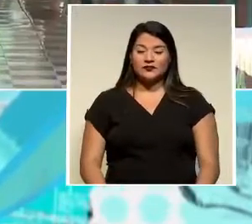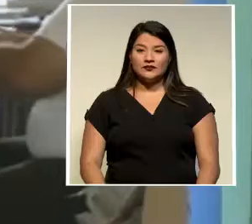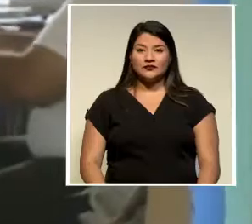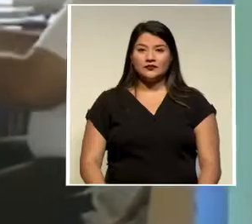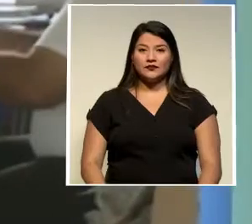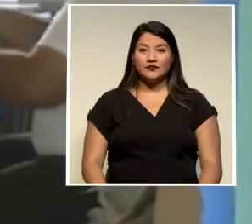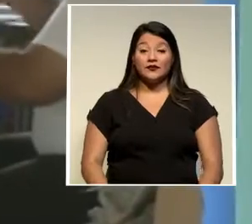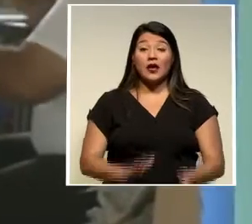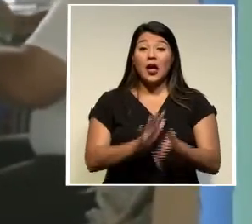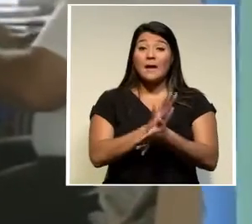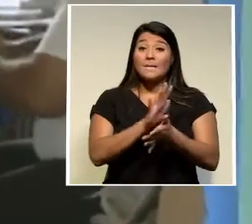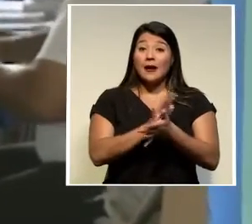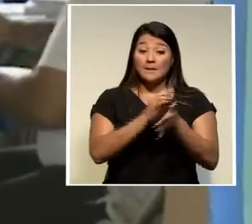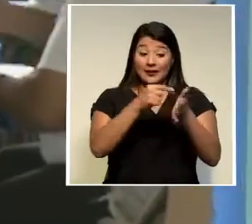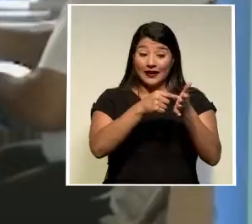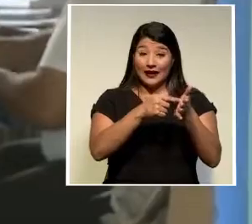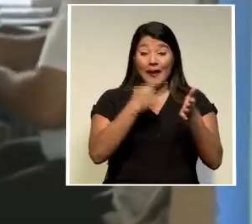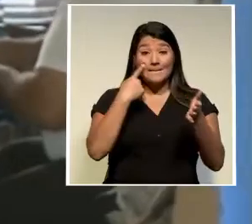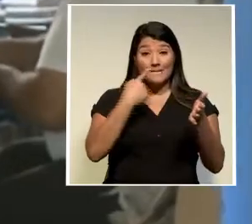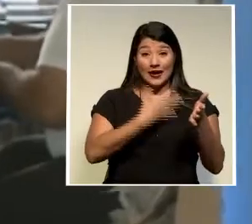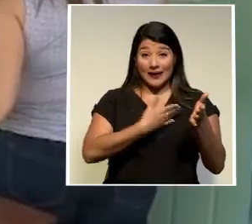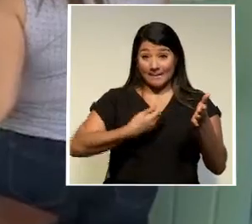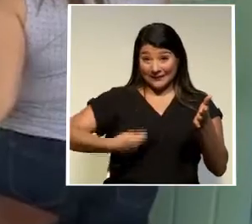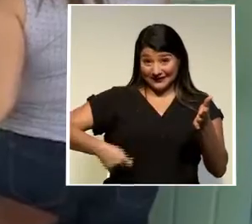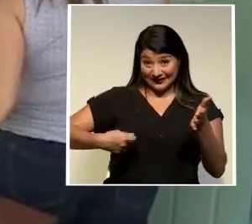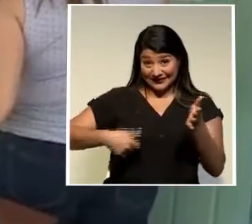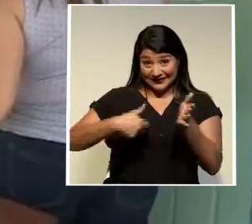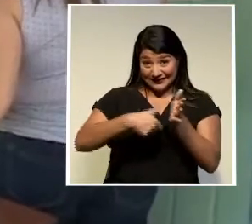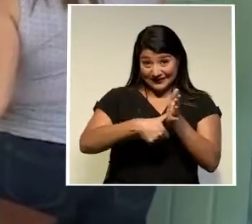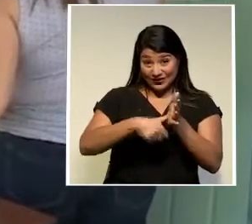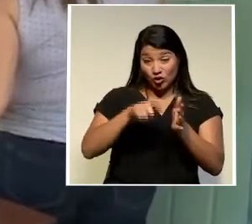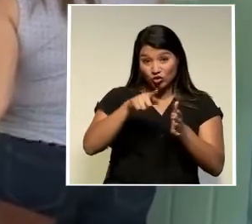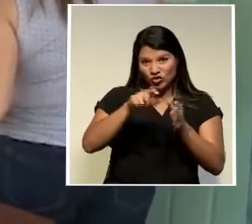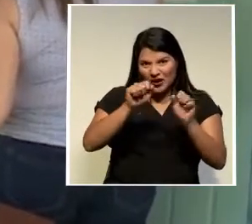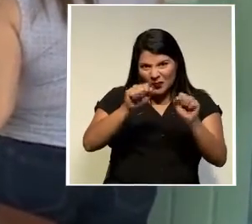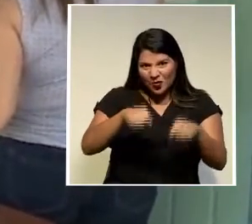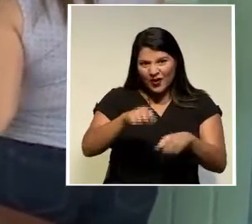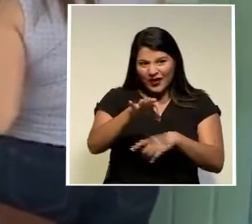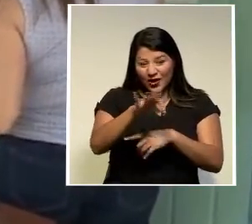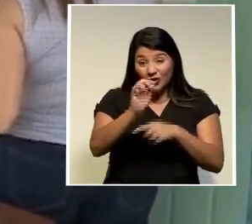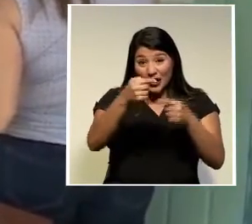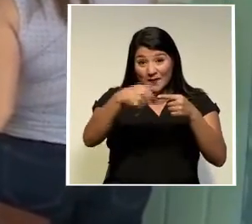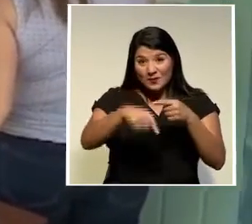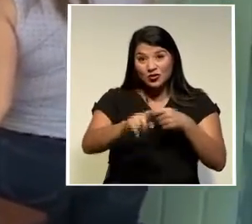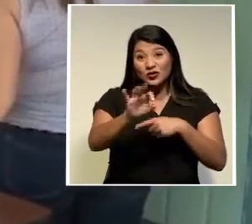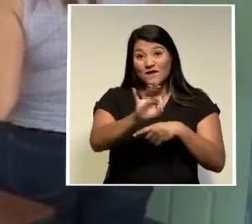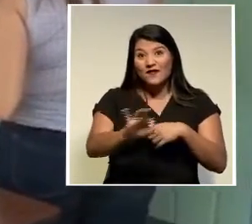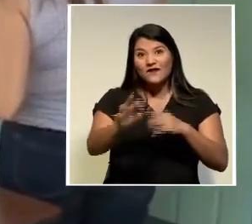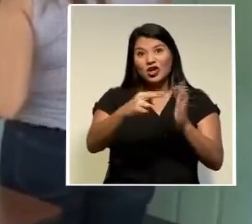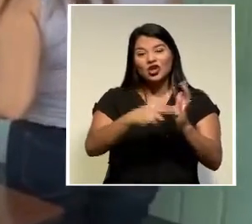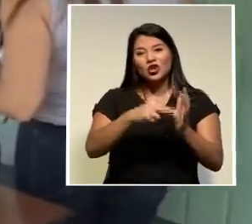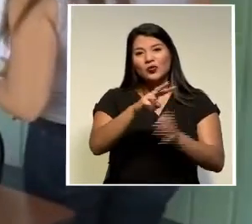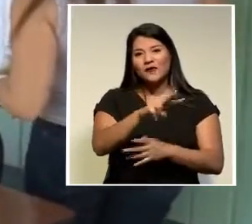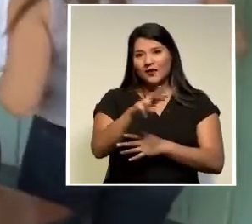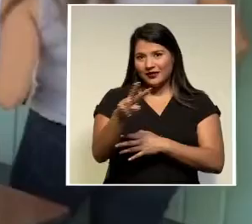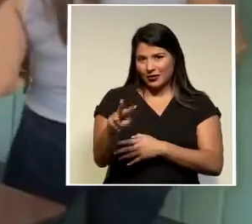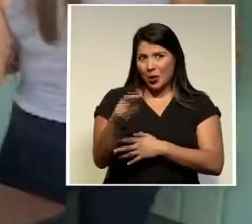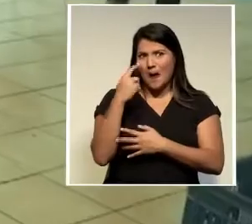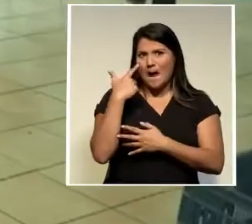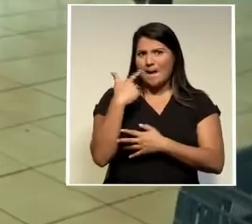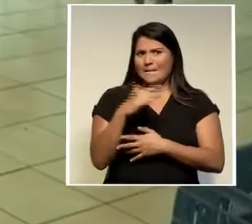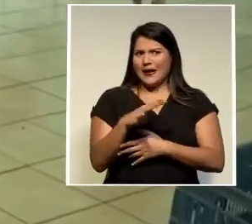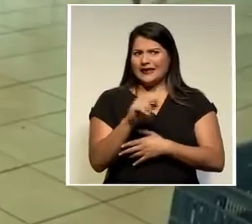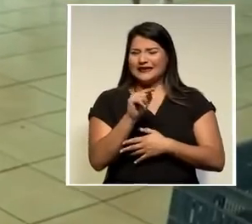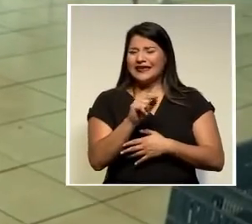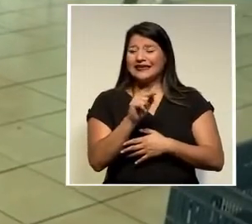la papeleta presidencial que usted podría encontrarse en las urnas electorales el próximo mes de febrero se enrumba a ser la